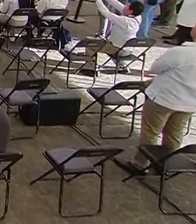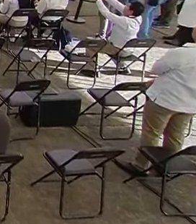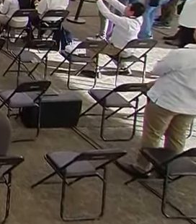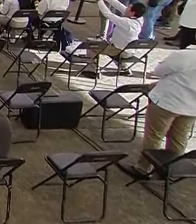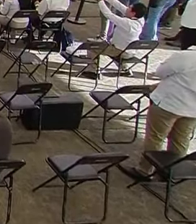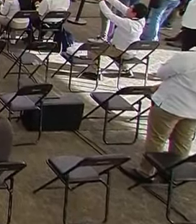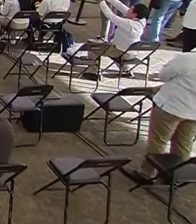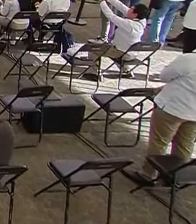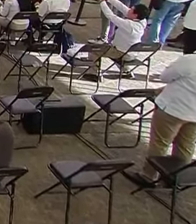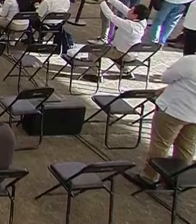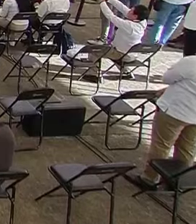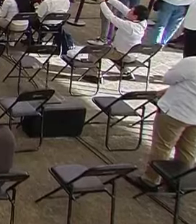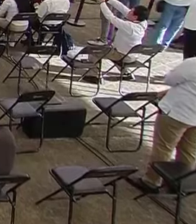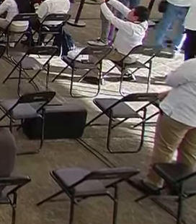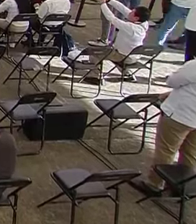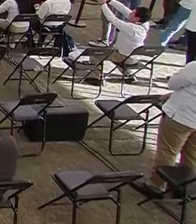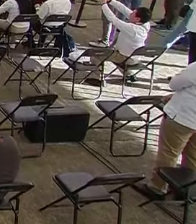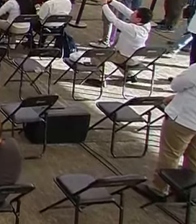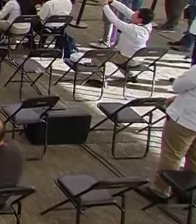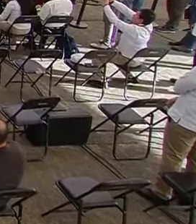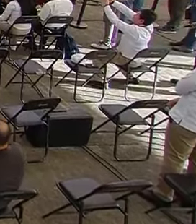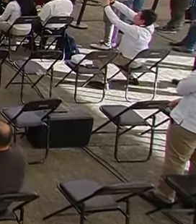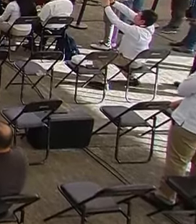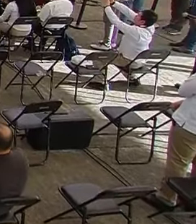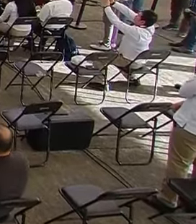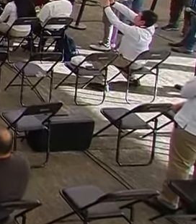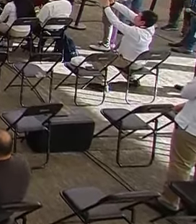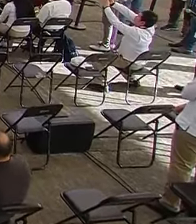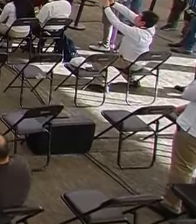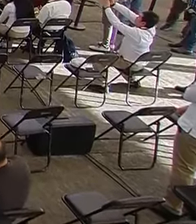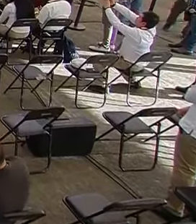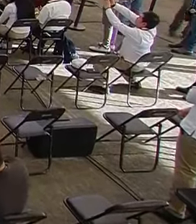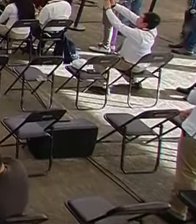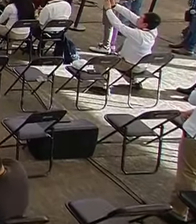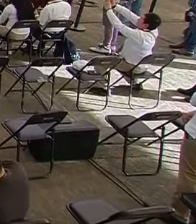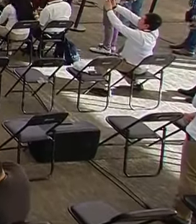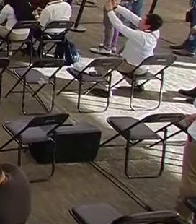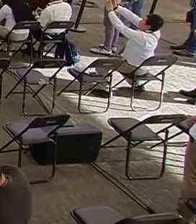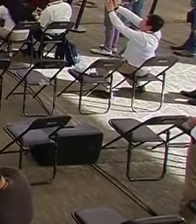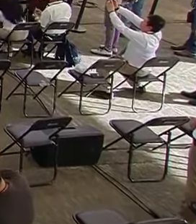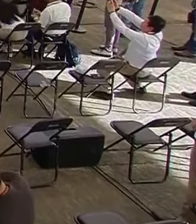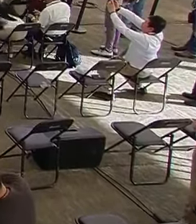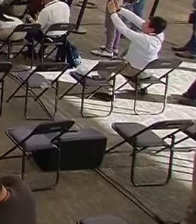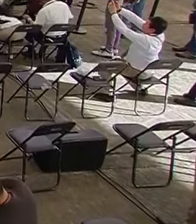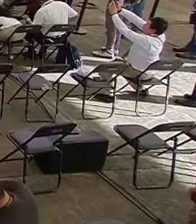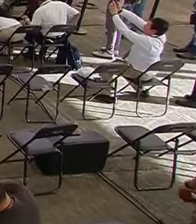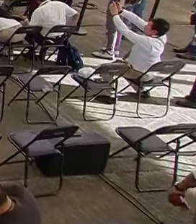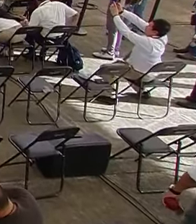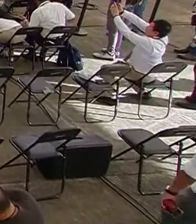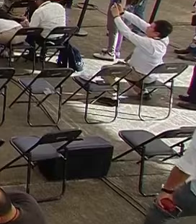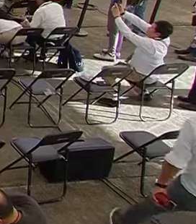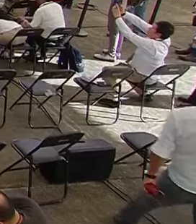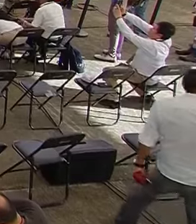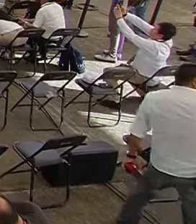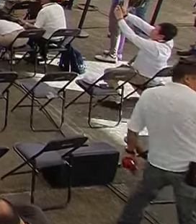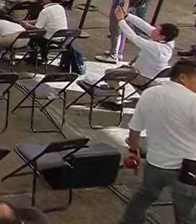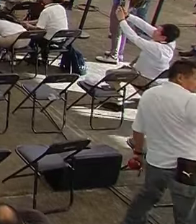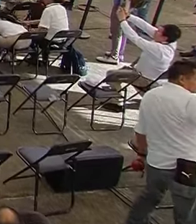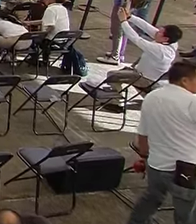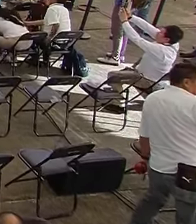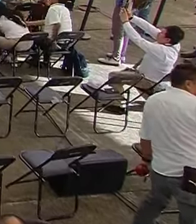iniciar el día aquí en